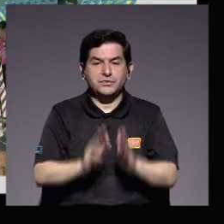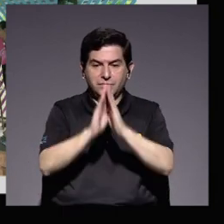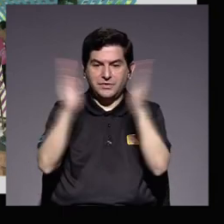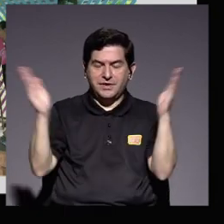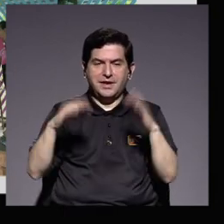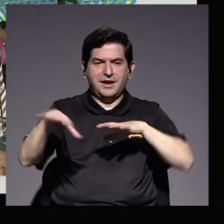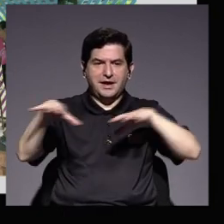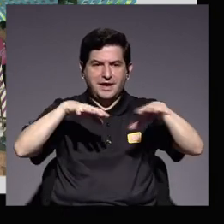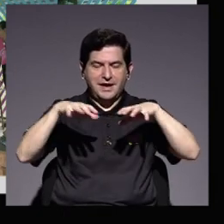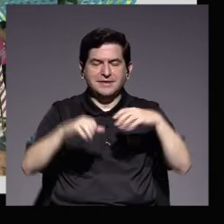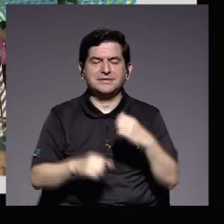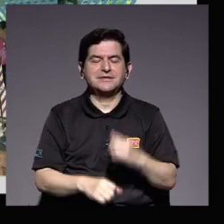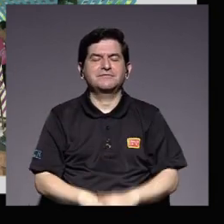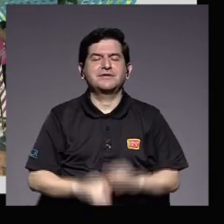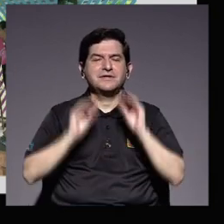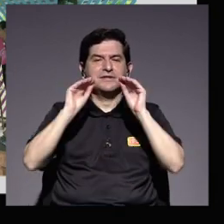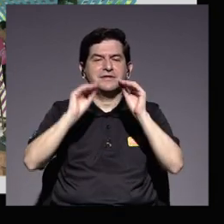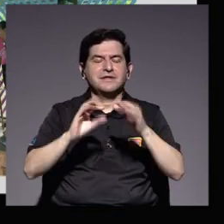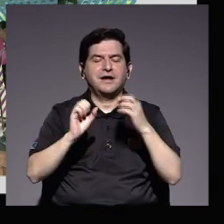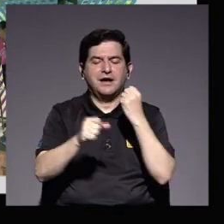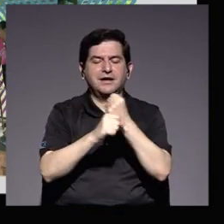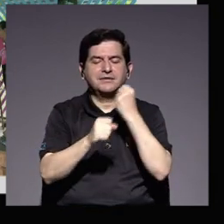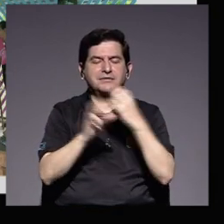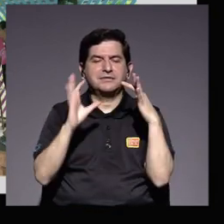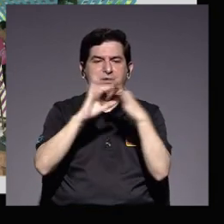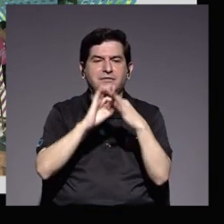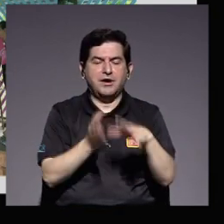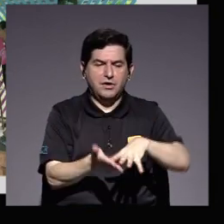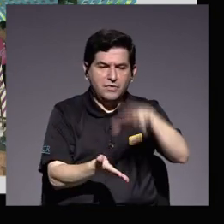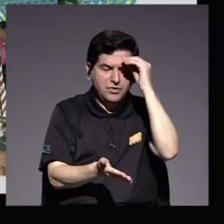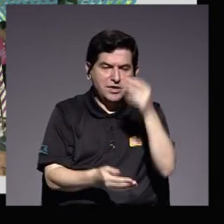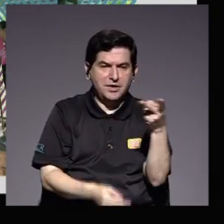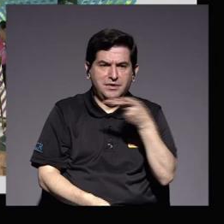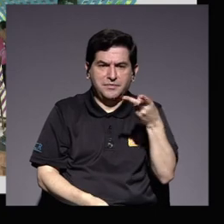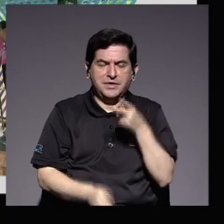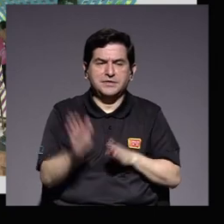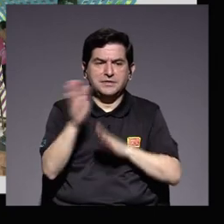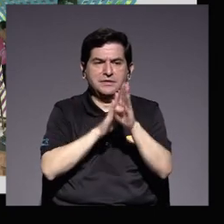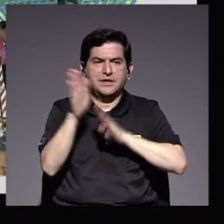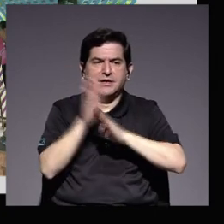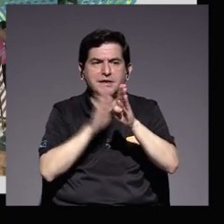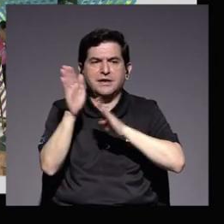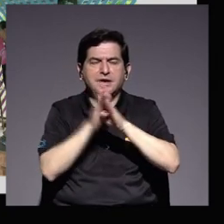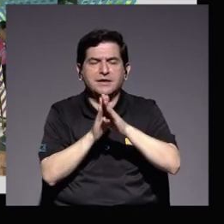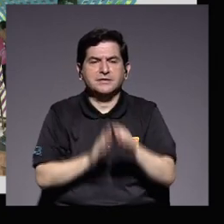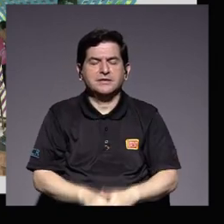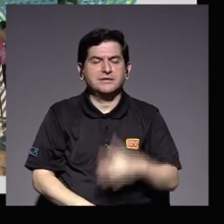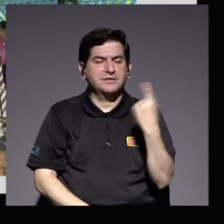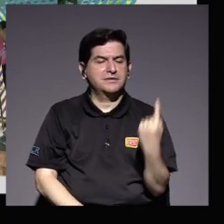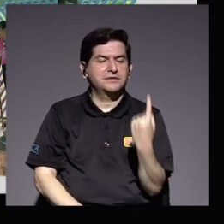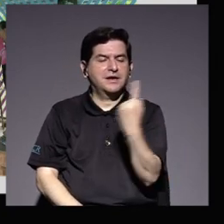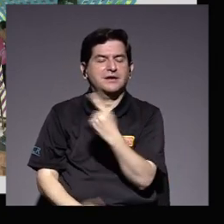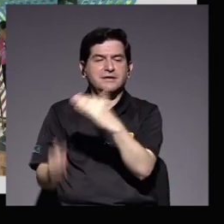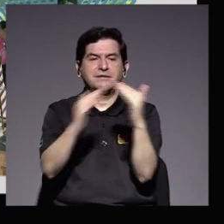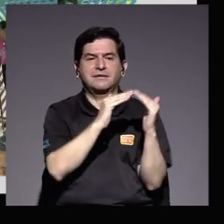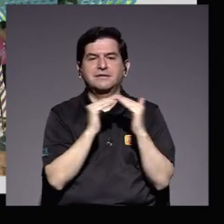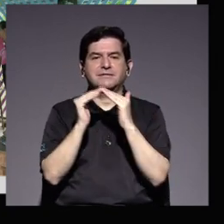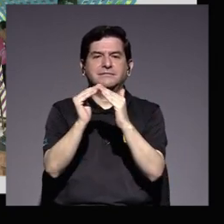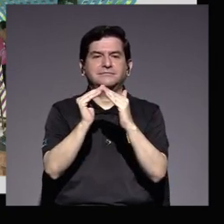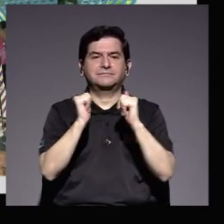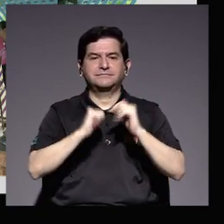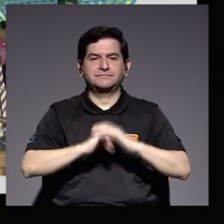académico para trabajar en conjunto y aprender mutuamente en la búsqueda del desarrollo anhelado por cada una de las comunidades